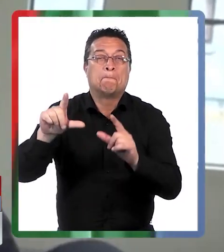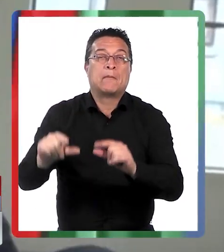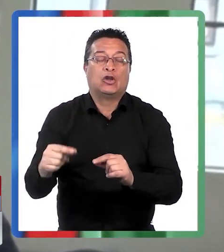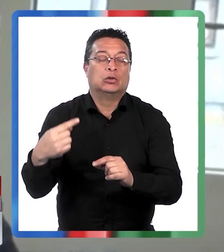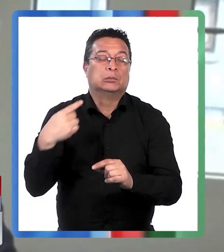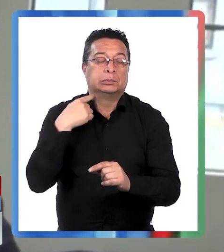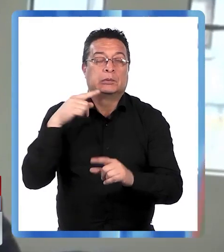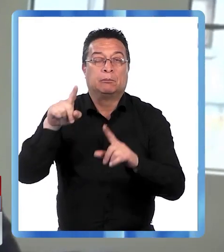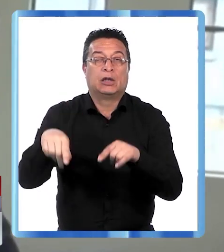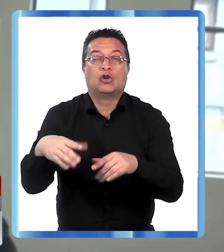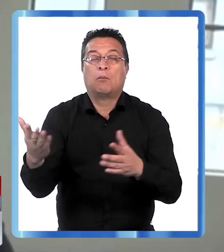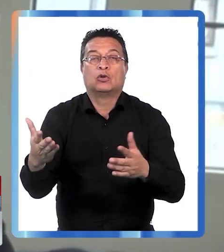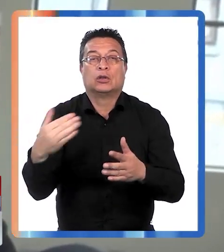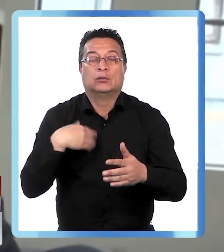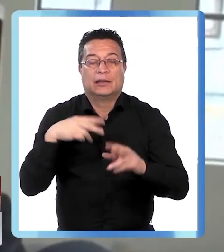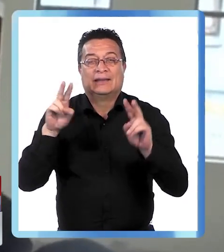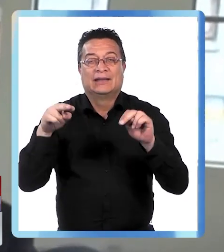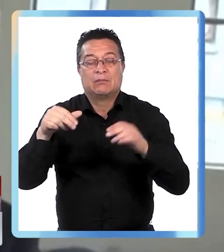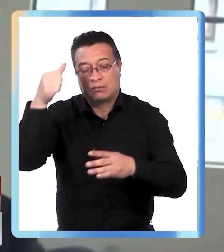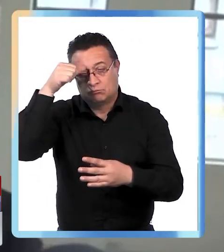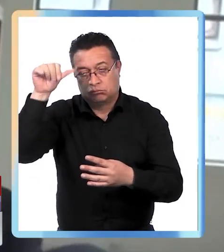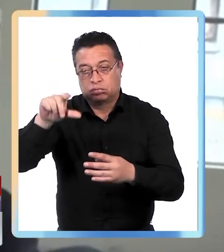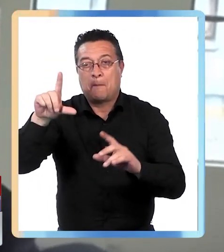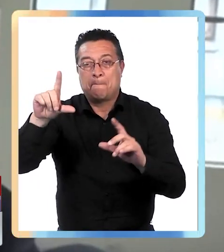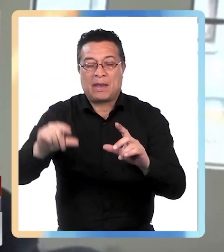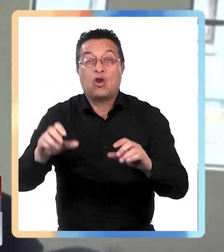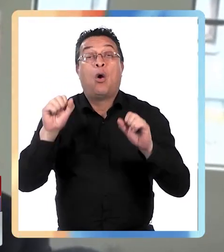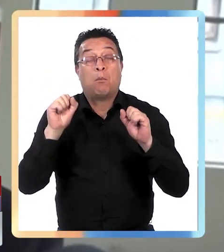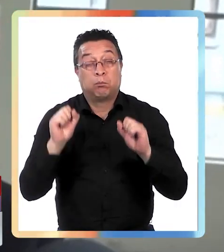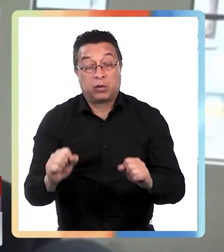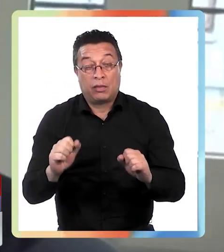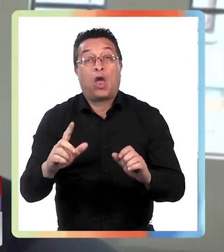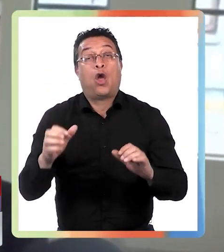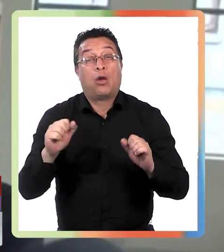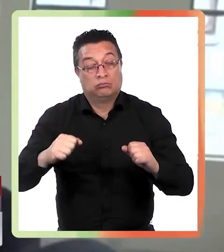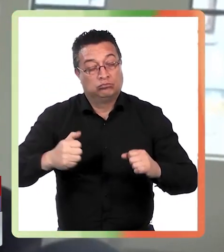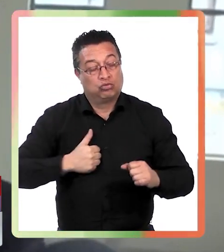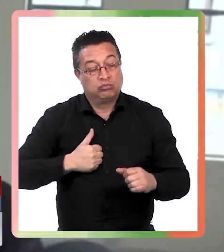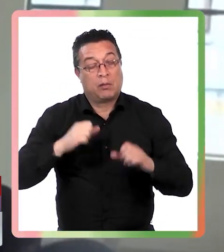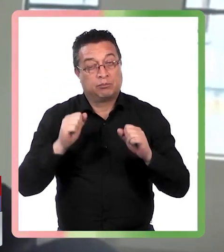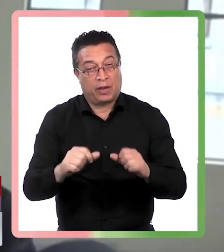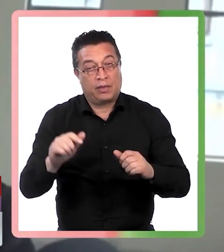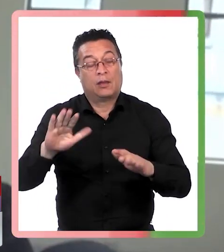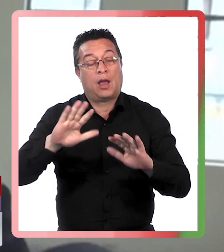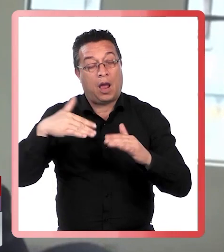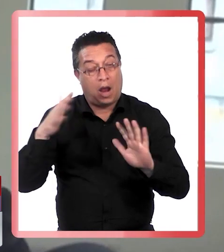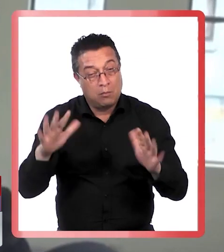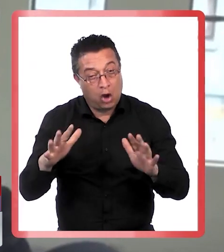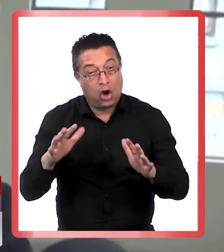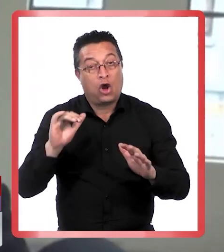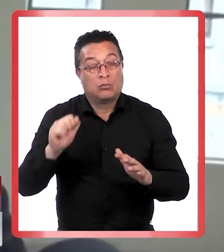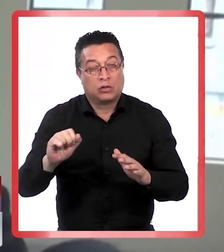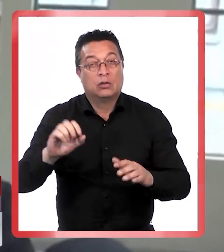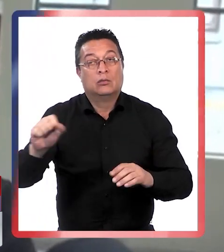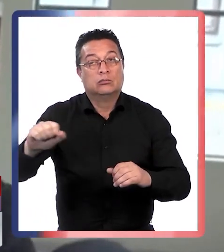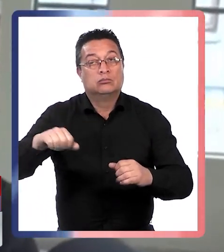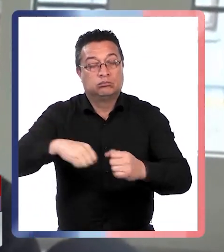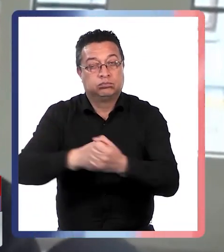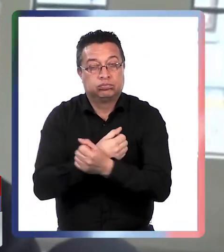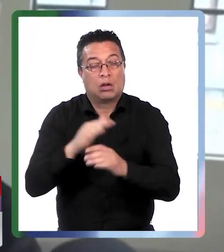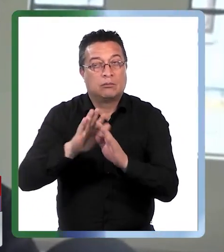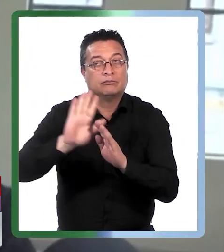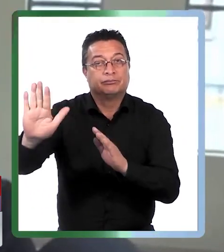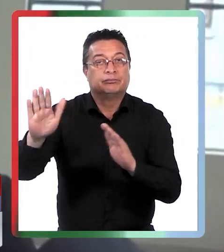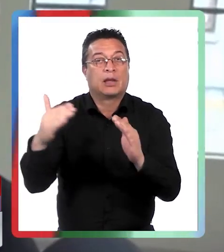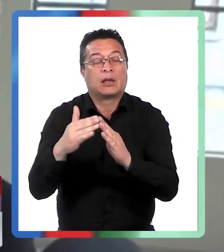un poco más favorable en términos de prognosis de pena la pena puede efectivamente cumplirla con pena